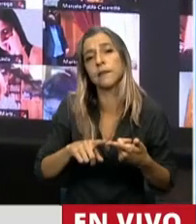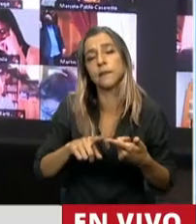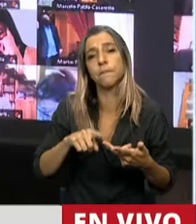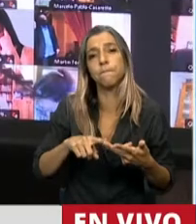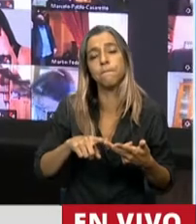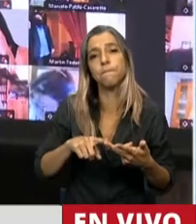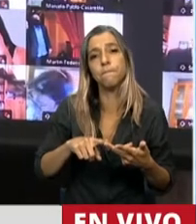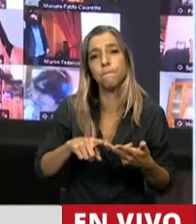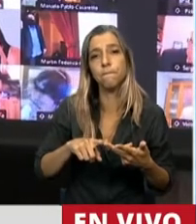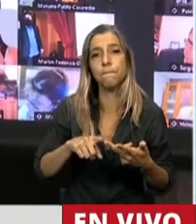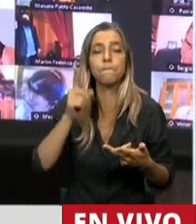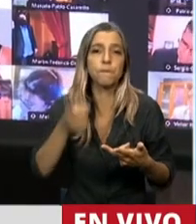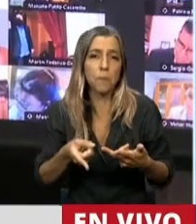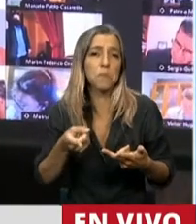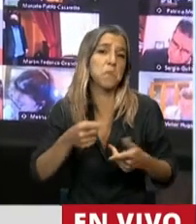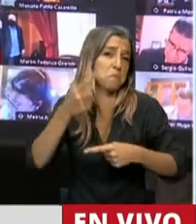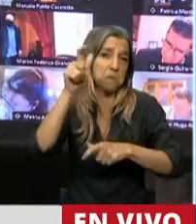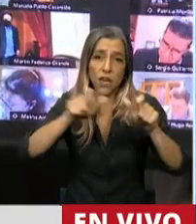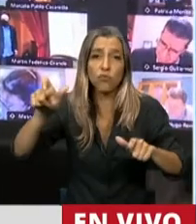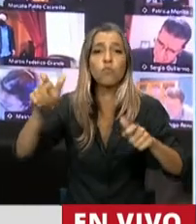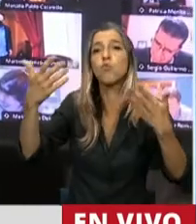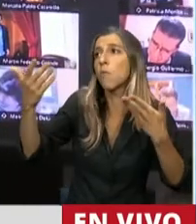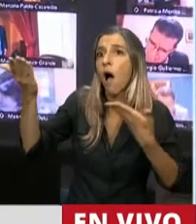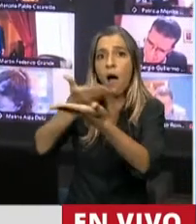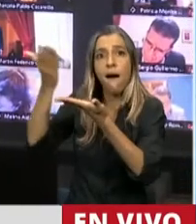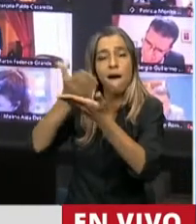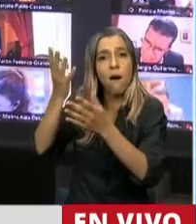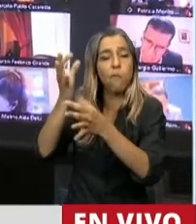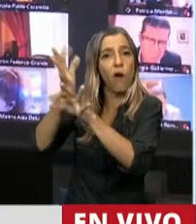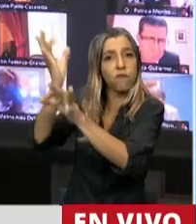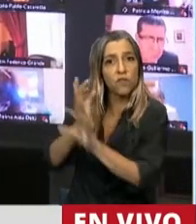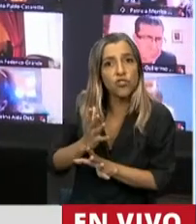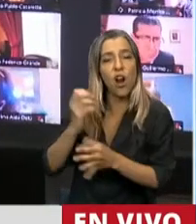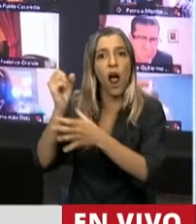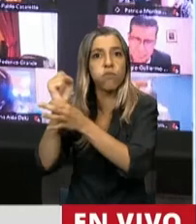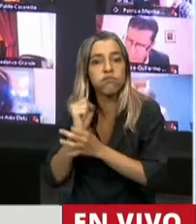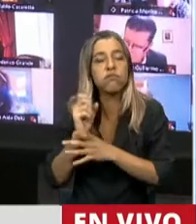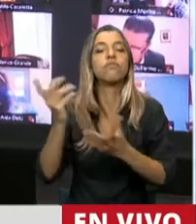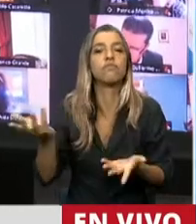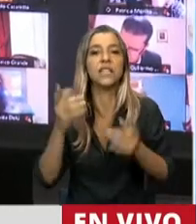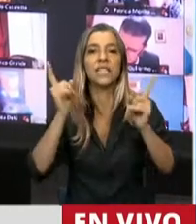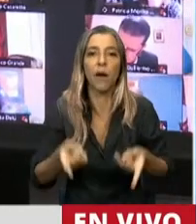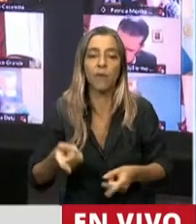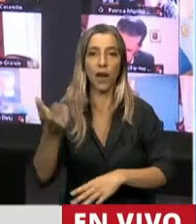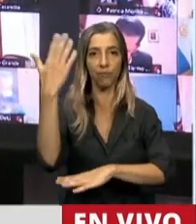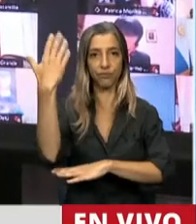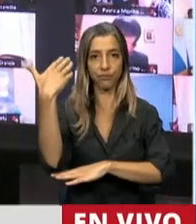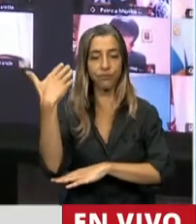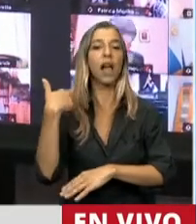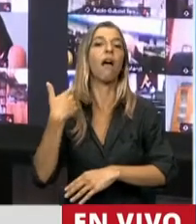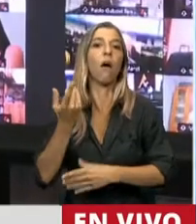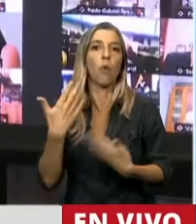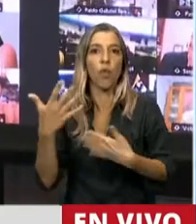de recursos humanos, de organización de seminarios y de conferencias. Y obviamente,